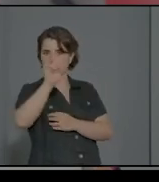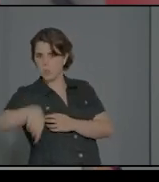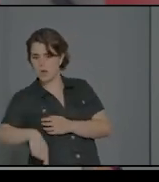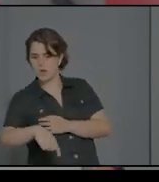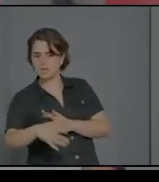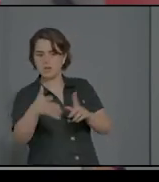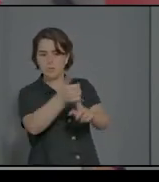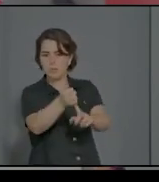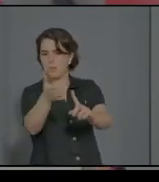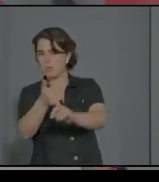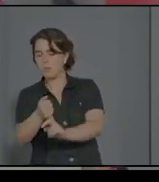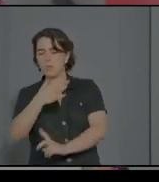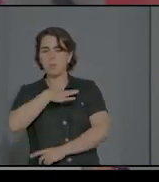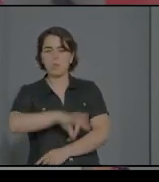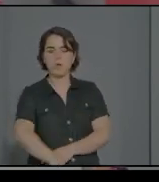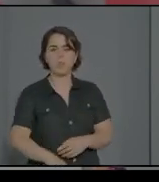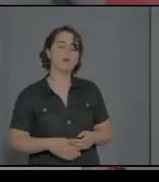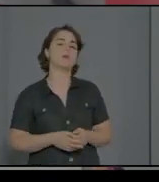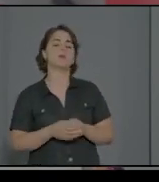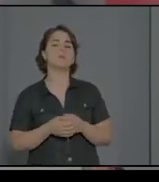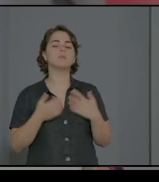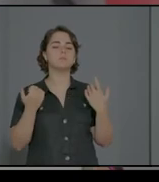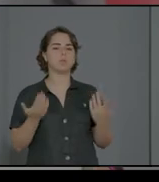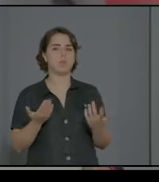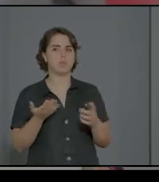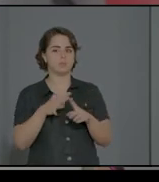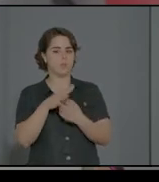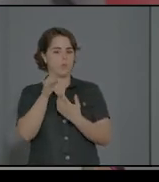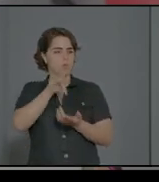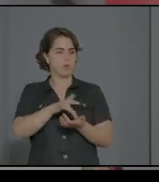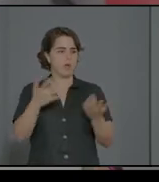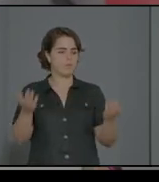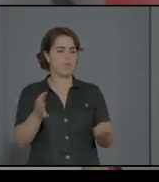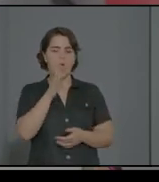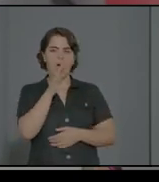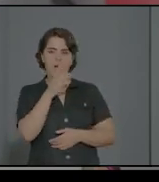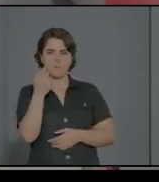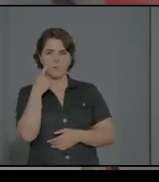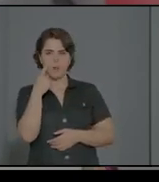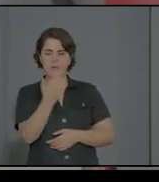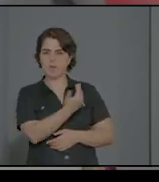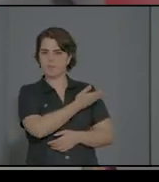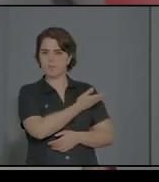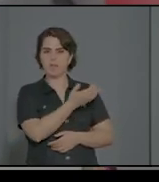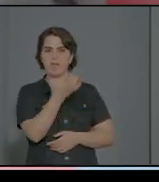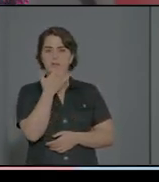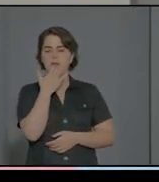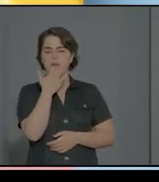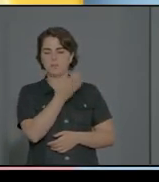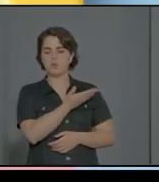pasado. Bueno, a ver unos ejemplos, pues quisiera